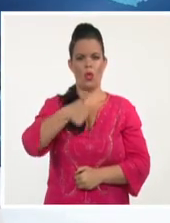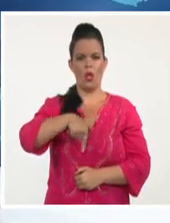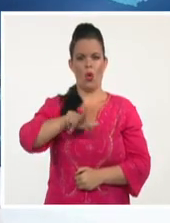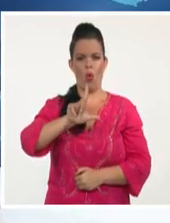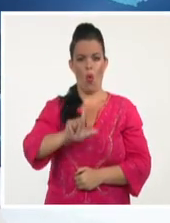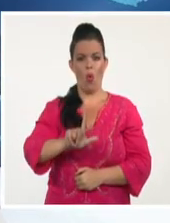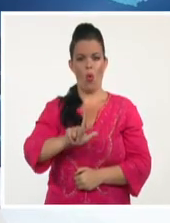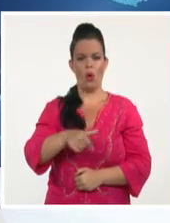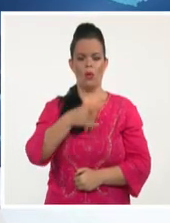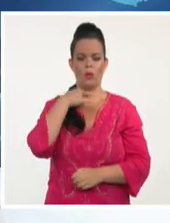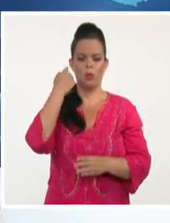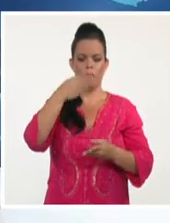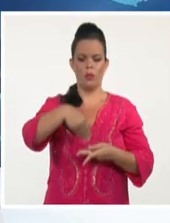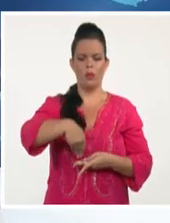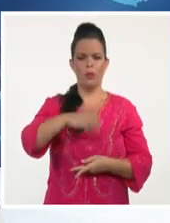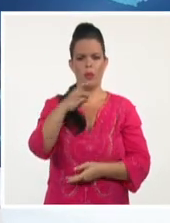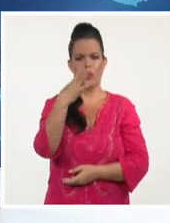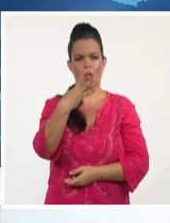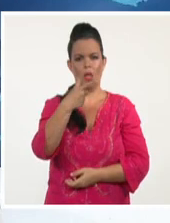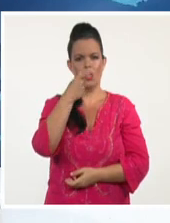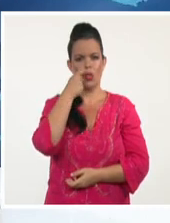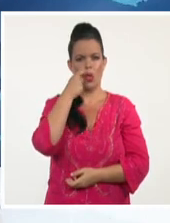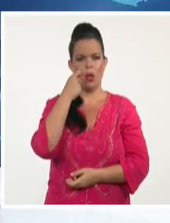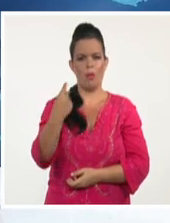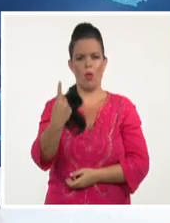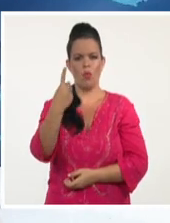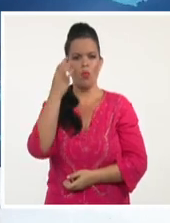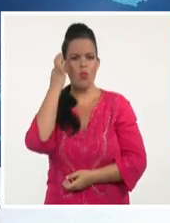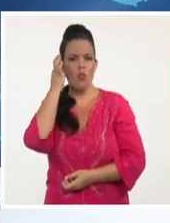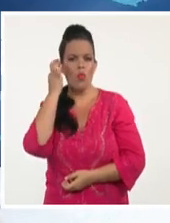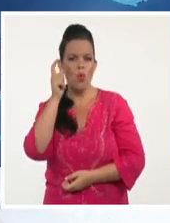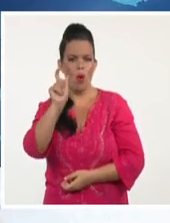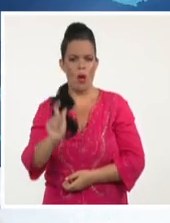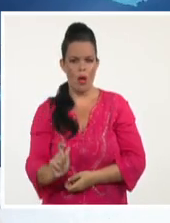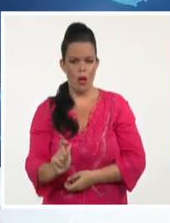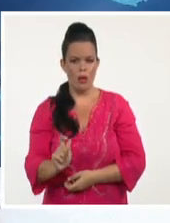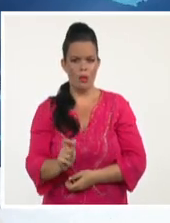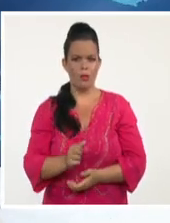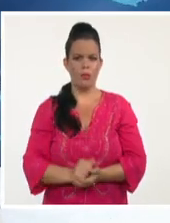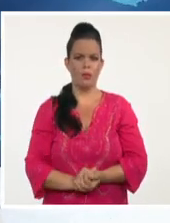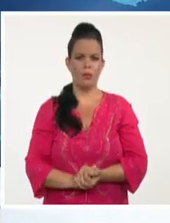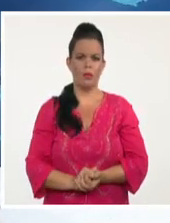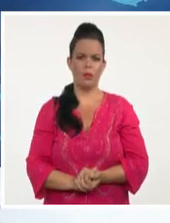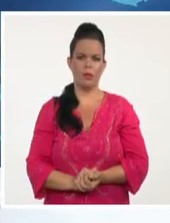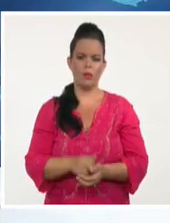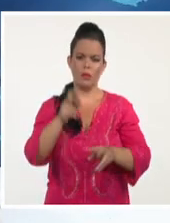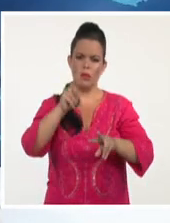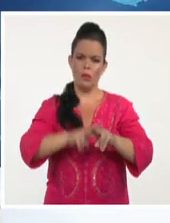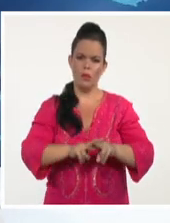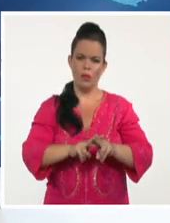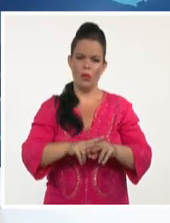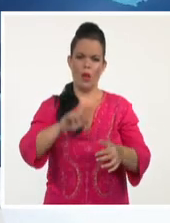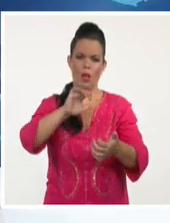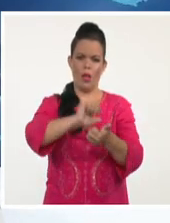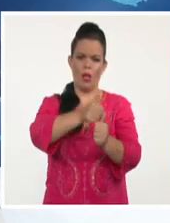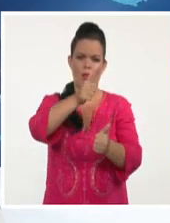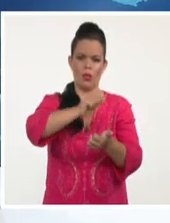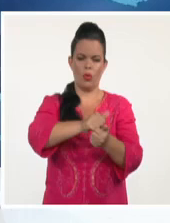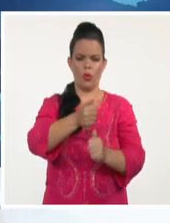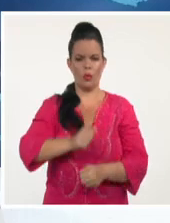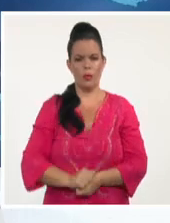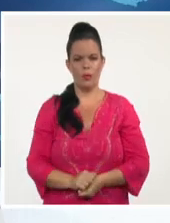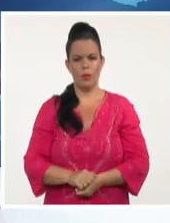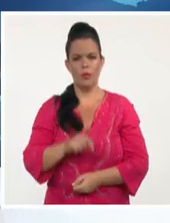hombres y una mujer en un edificio multifamiliar en el capitalino municipio de Arroyo Naranjo, quienes fueron agredidos con un arma